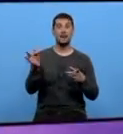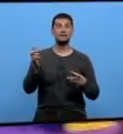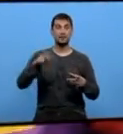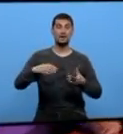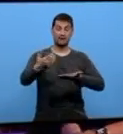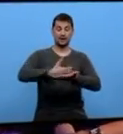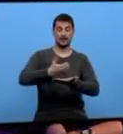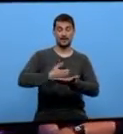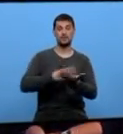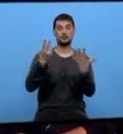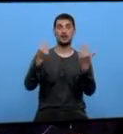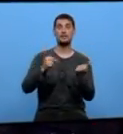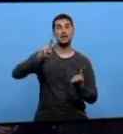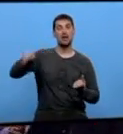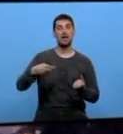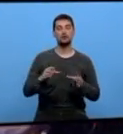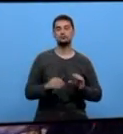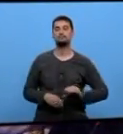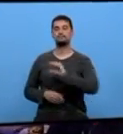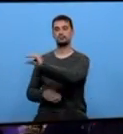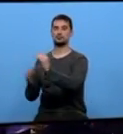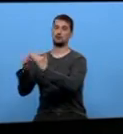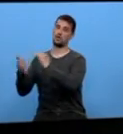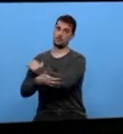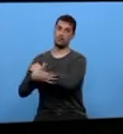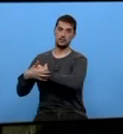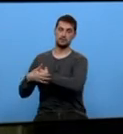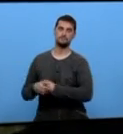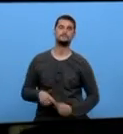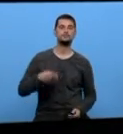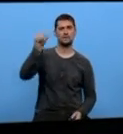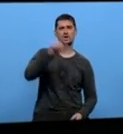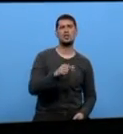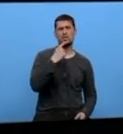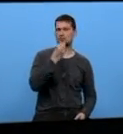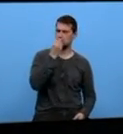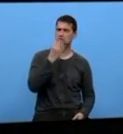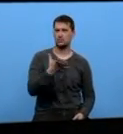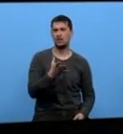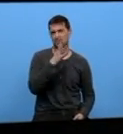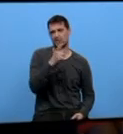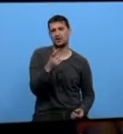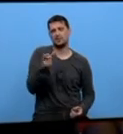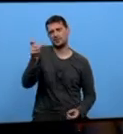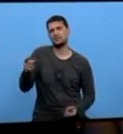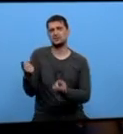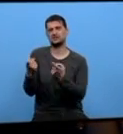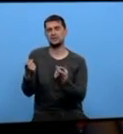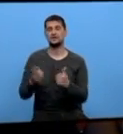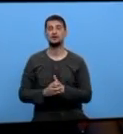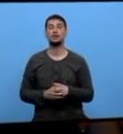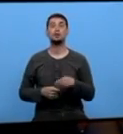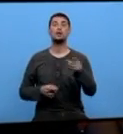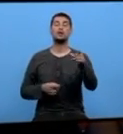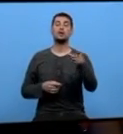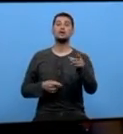recadación 7.000 euros destinarase íntegramente ao fogar do transeúnte Me parece moi ben porque hai moitas necesidades O evento tamén supuxo